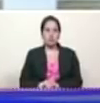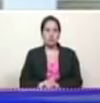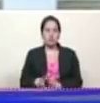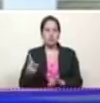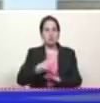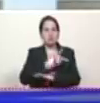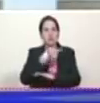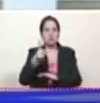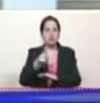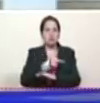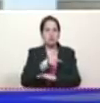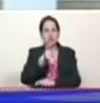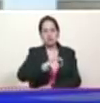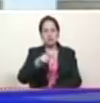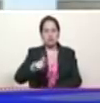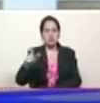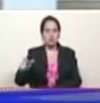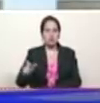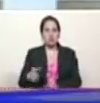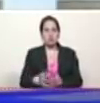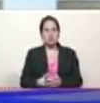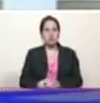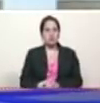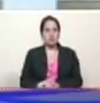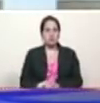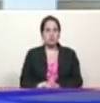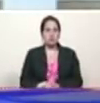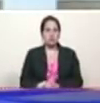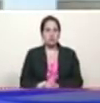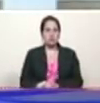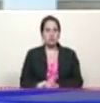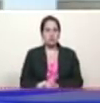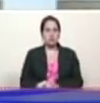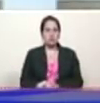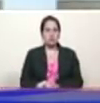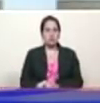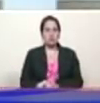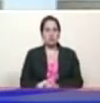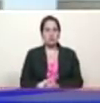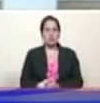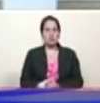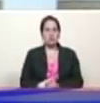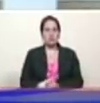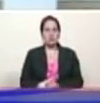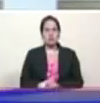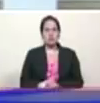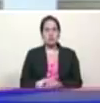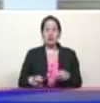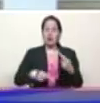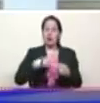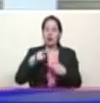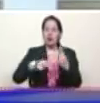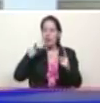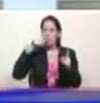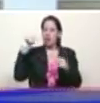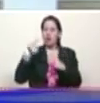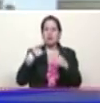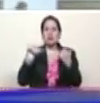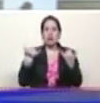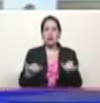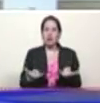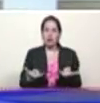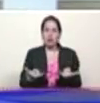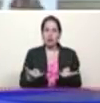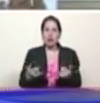por allá por los años 80 comandante Tomás Borges de la revolución sandinista nuestra mayor venganza es que